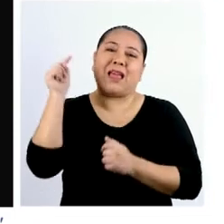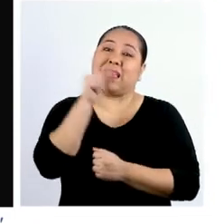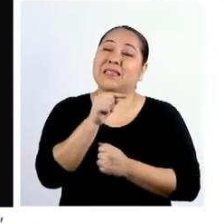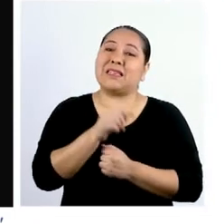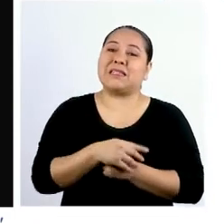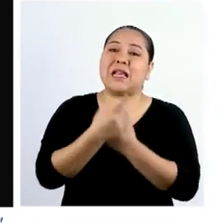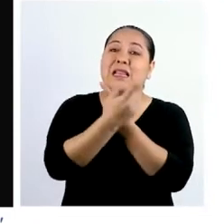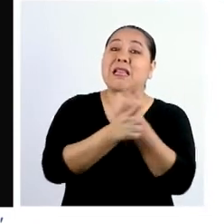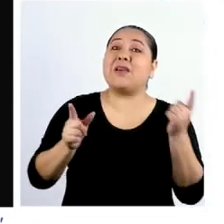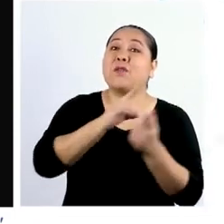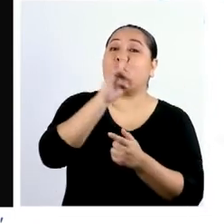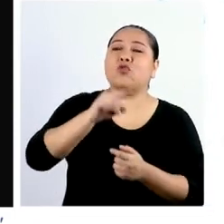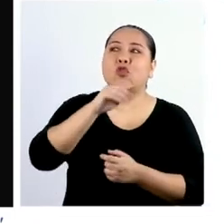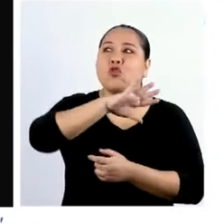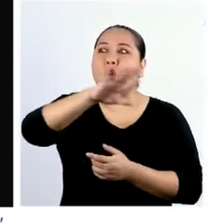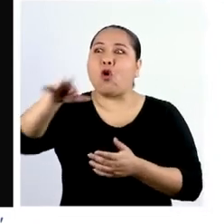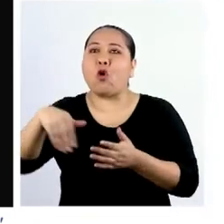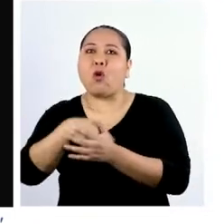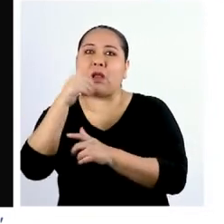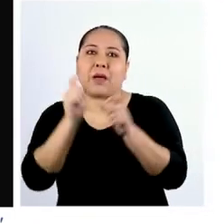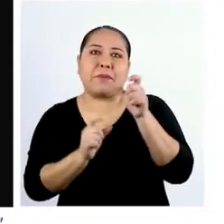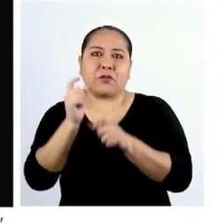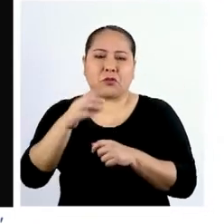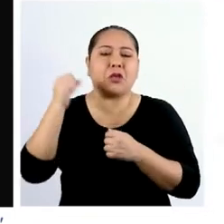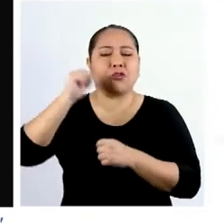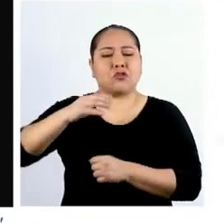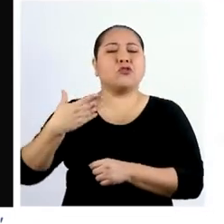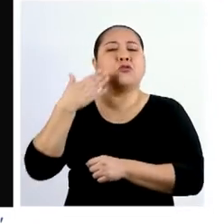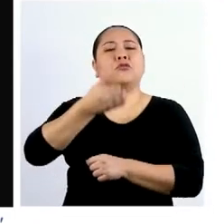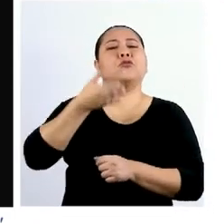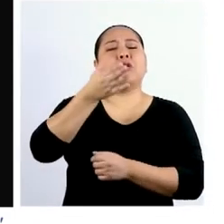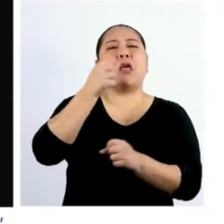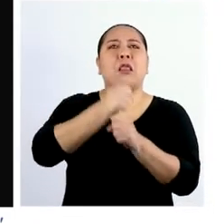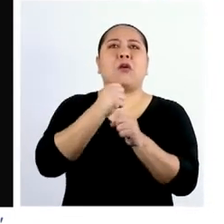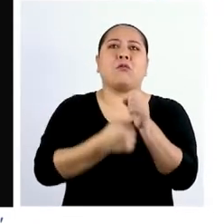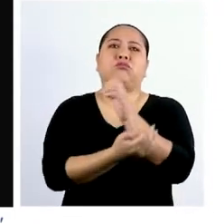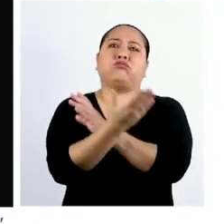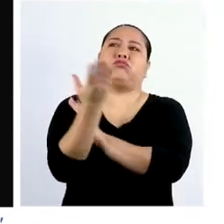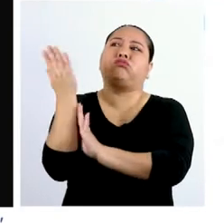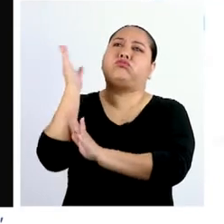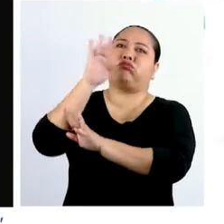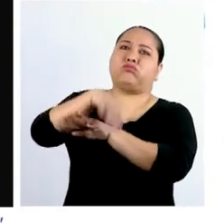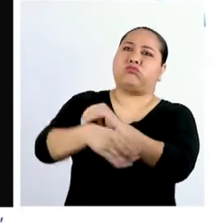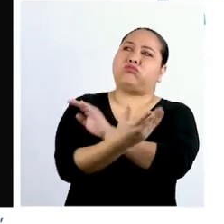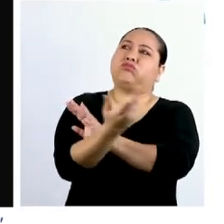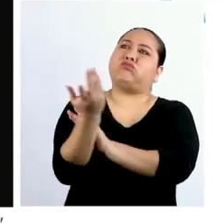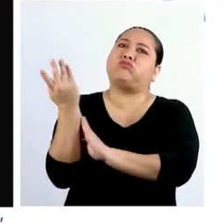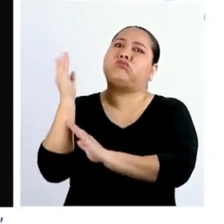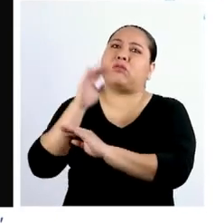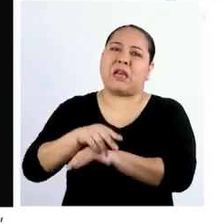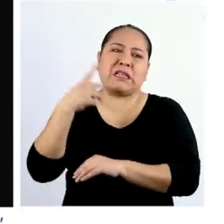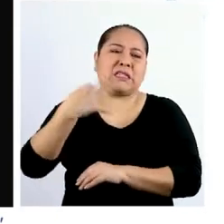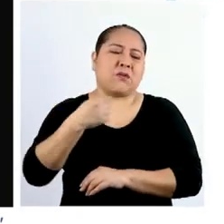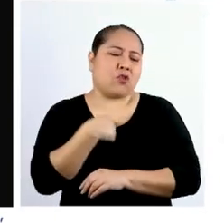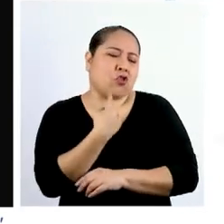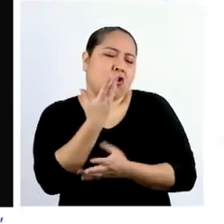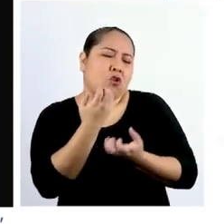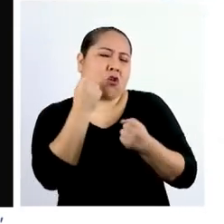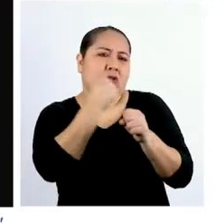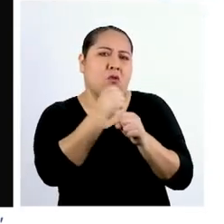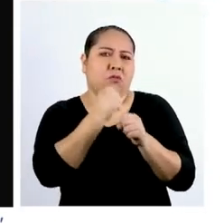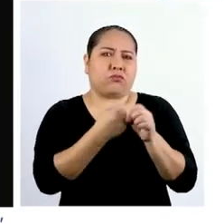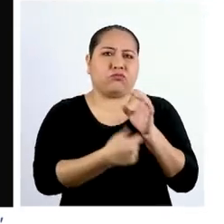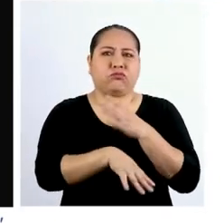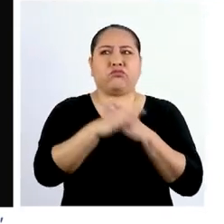recurso de libre uso si las personas estuvieran dispuestas a trabajar todo el tiempo para otras personas, incluso